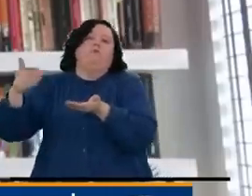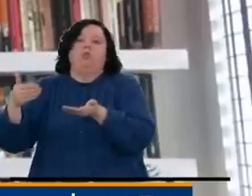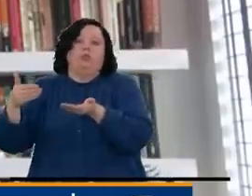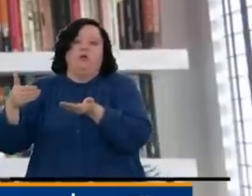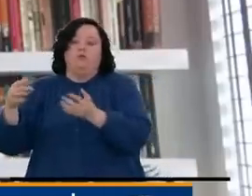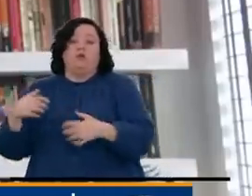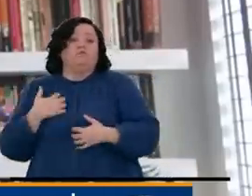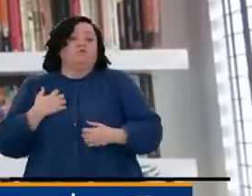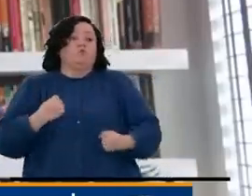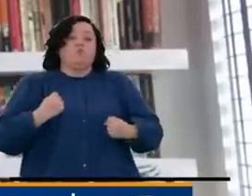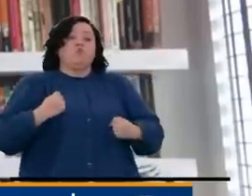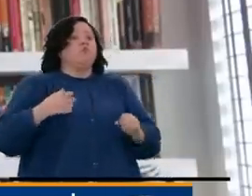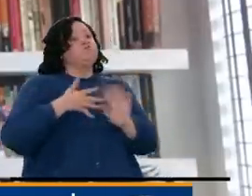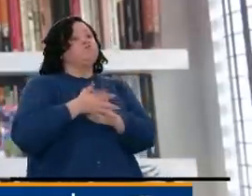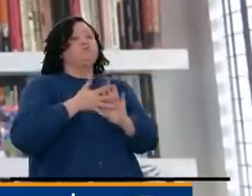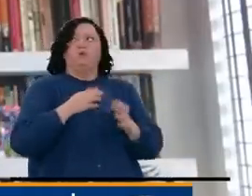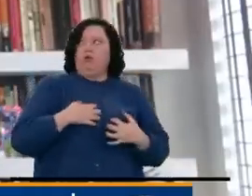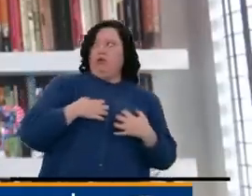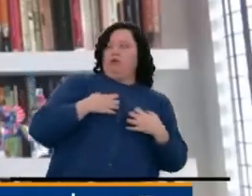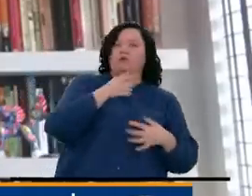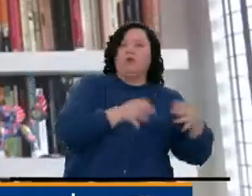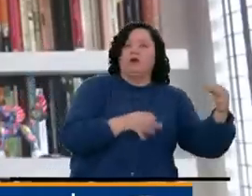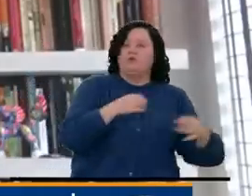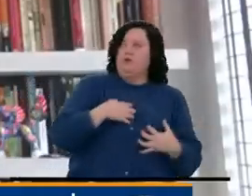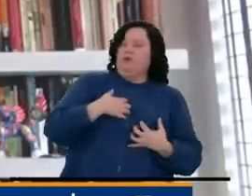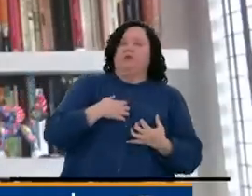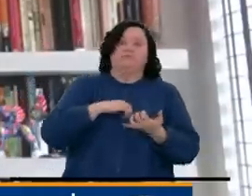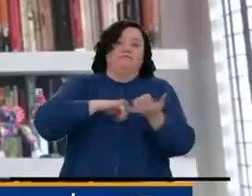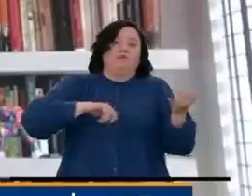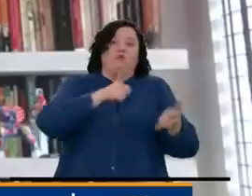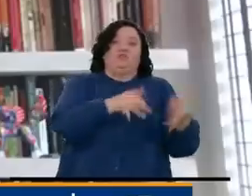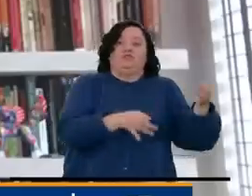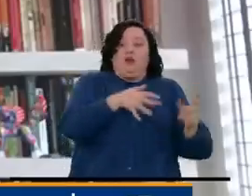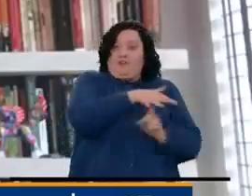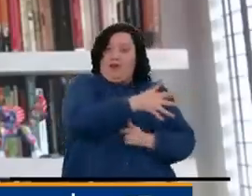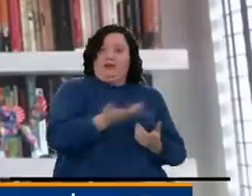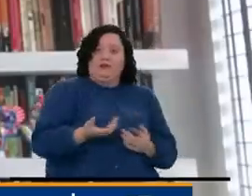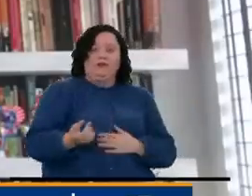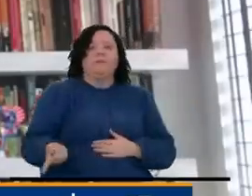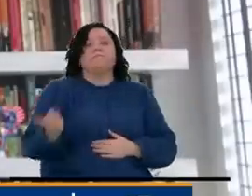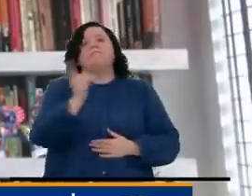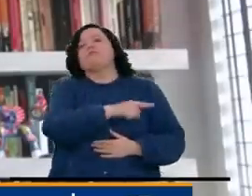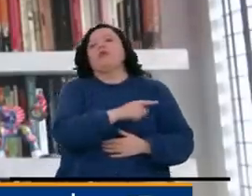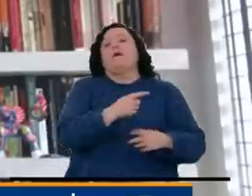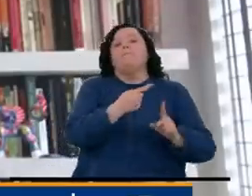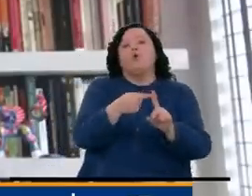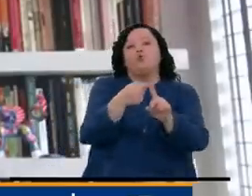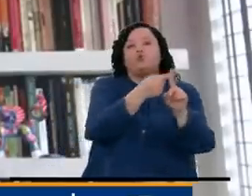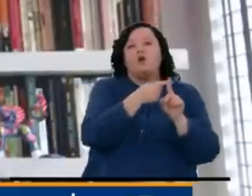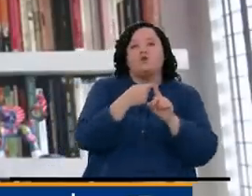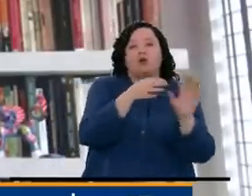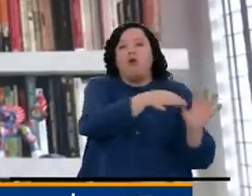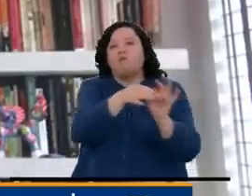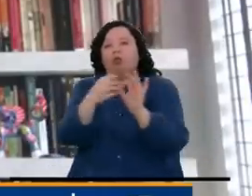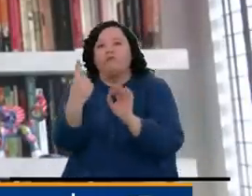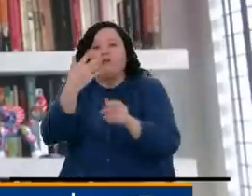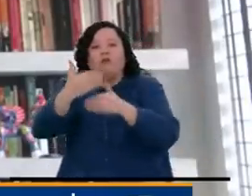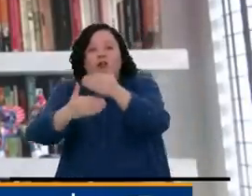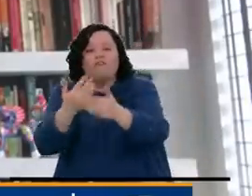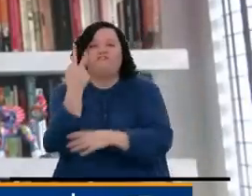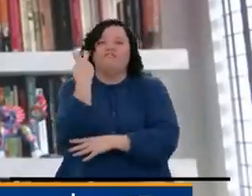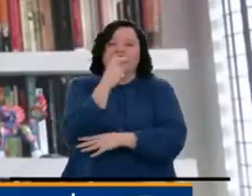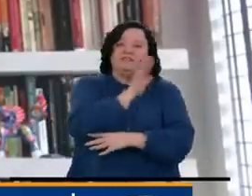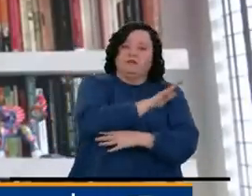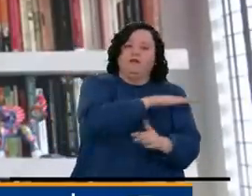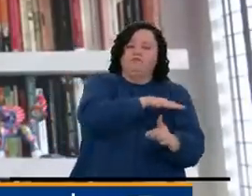señales intimidantes frente a los jueces, afectando la independencia de la justicia y la politización de la Procuraduría y de la Fiscalía también